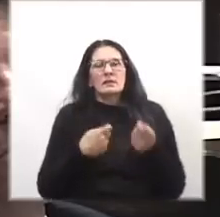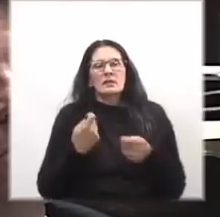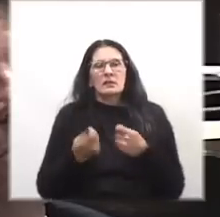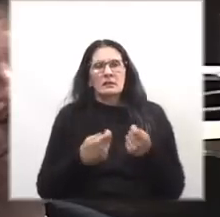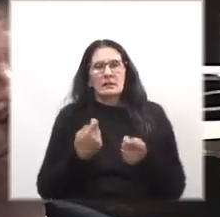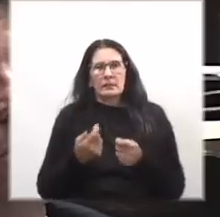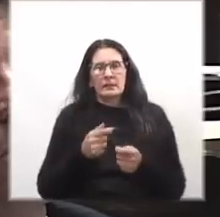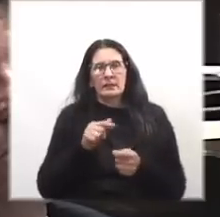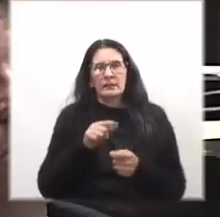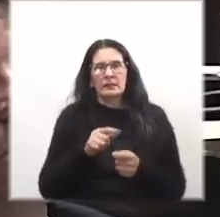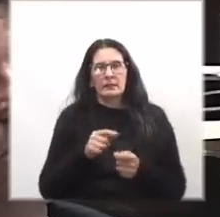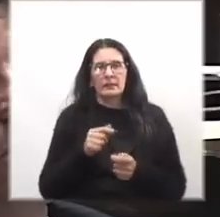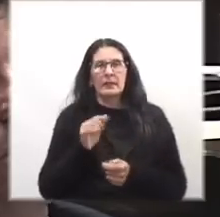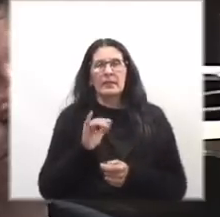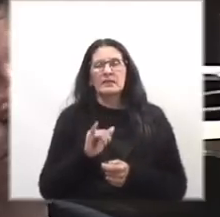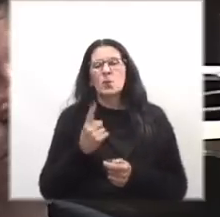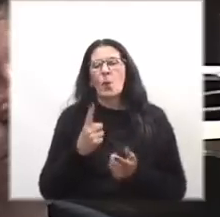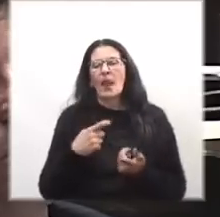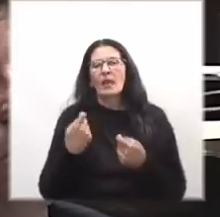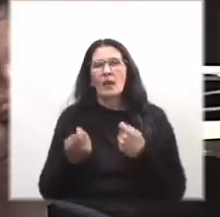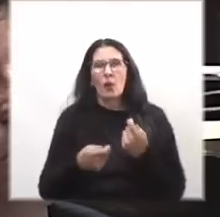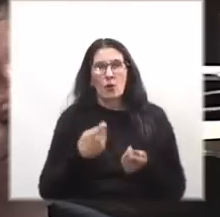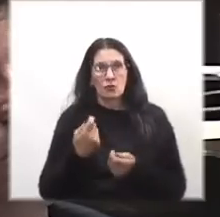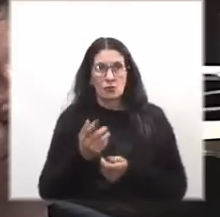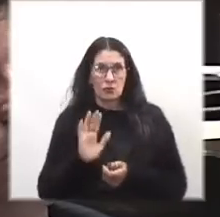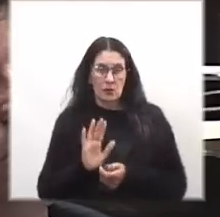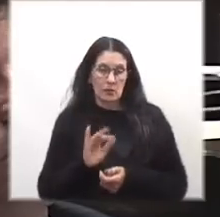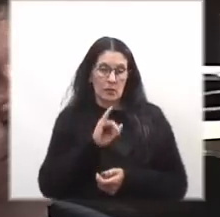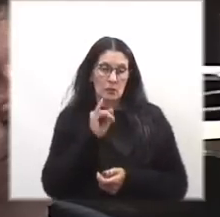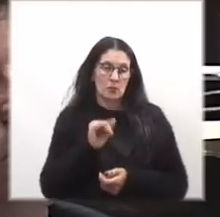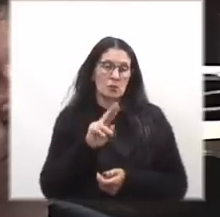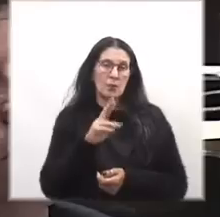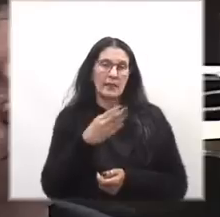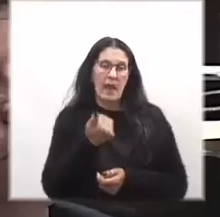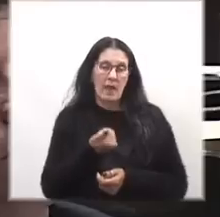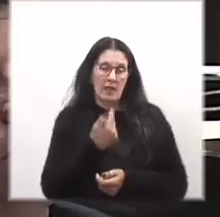aseguró Subía. Y lo estoy citando positivamente.